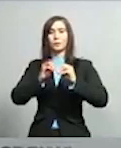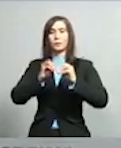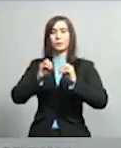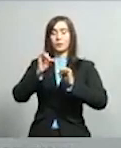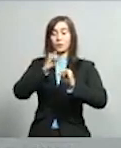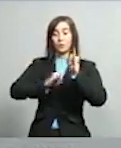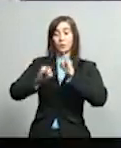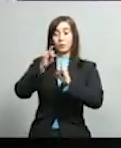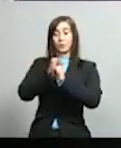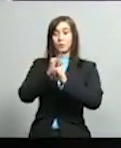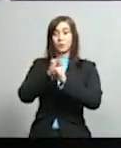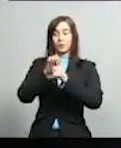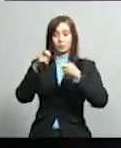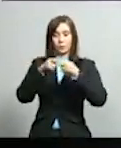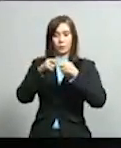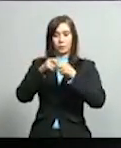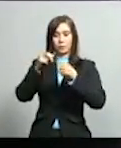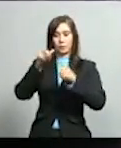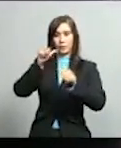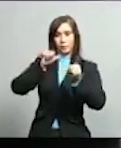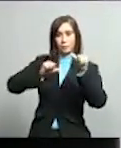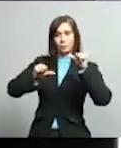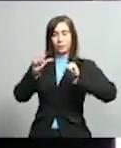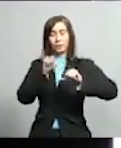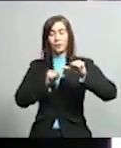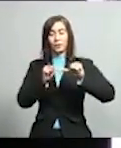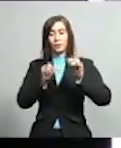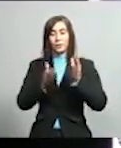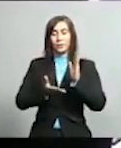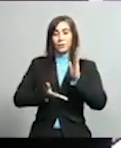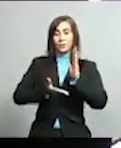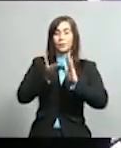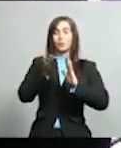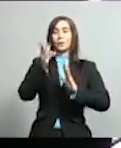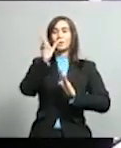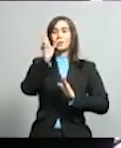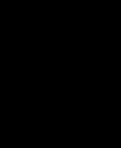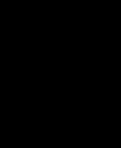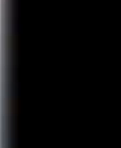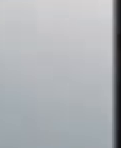Atómica asciende a unos 225 mil euros.